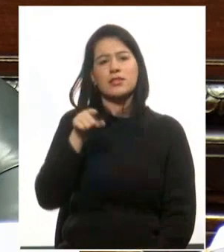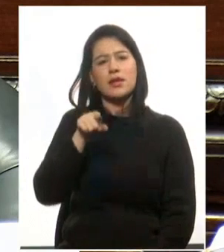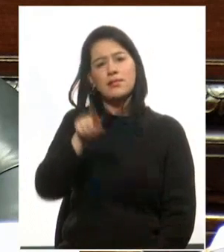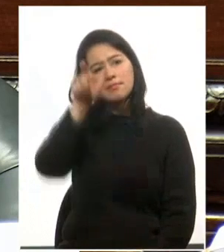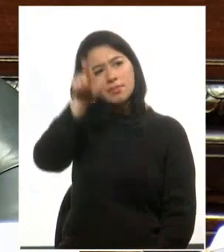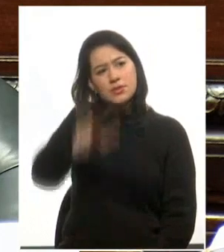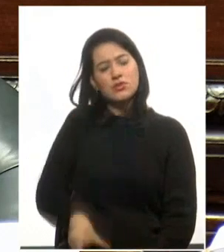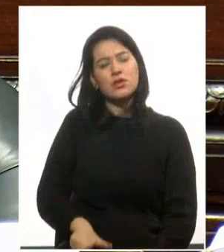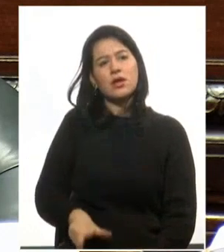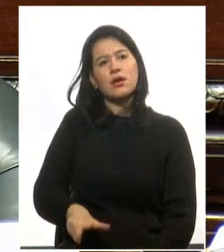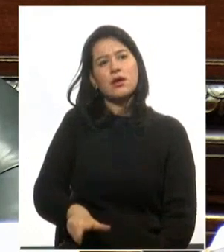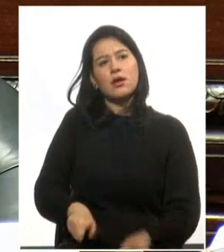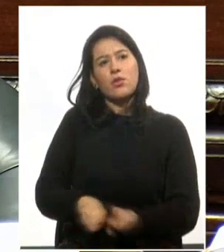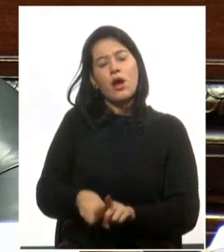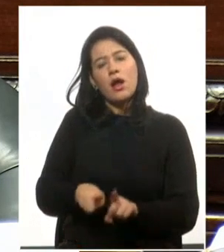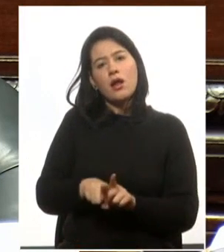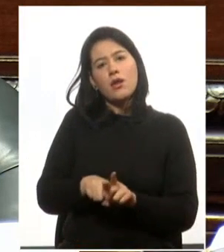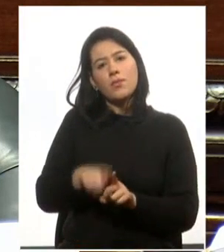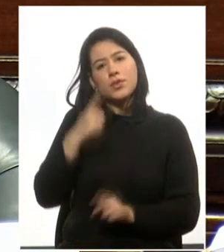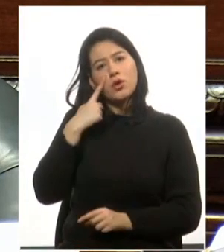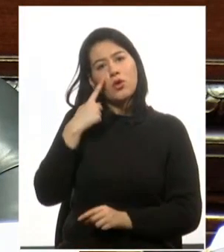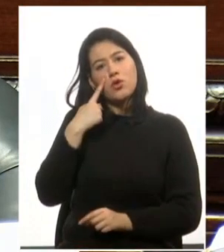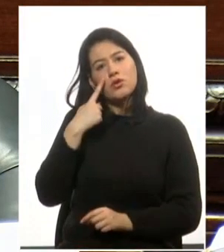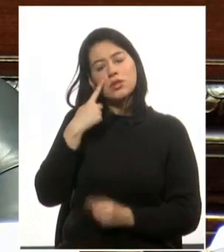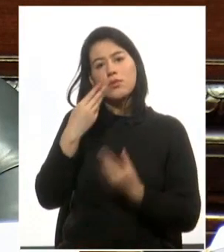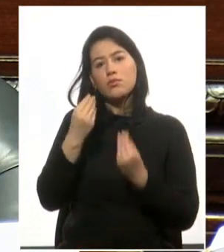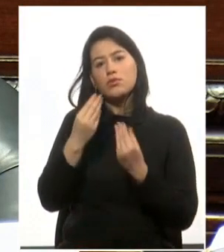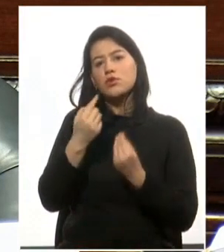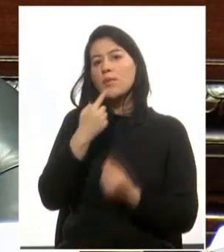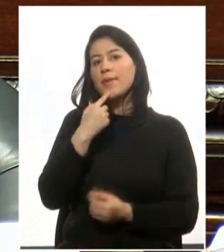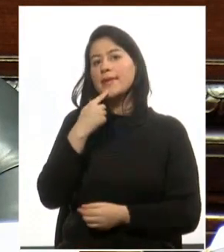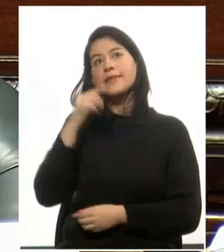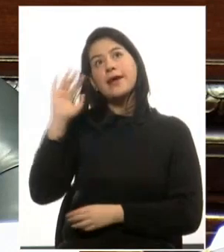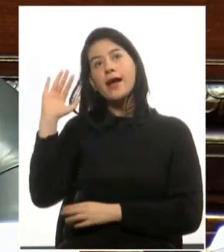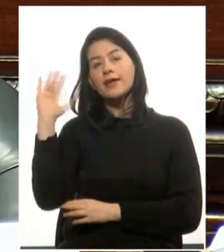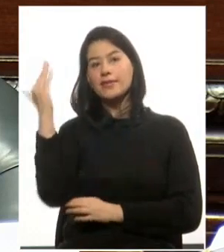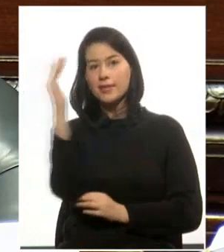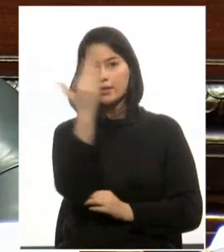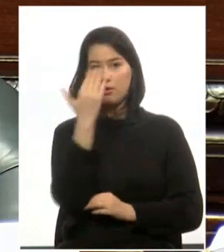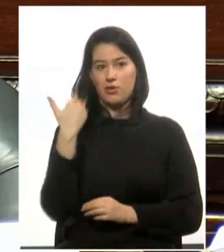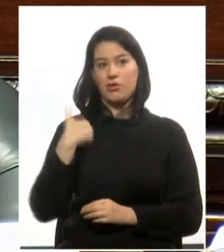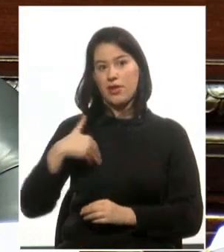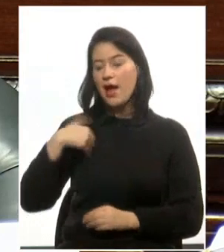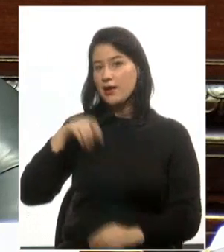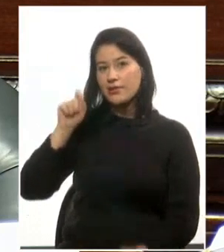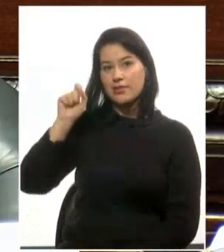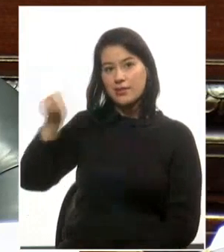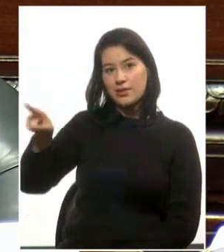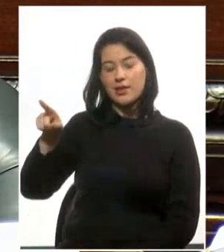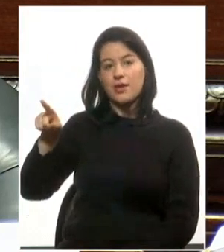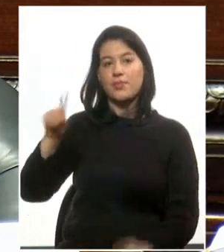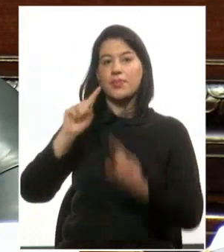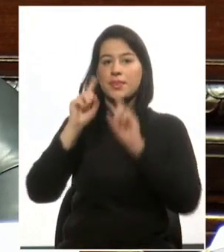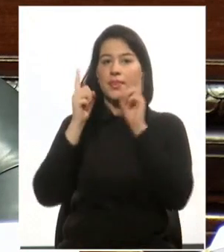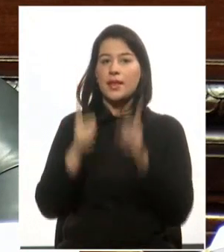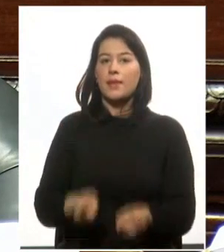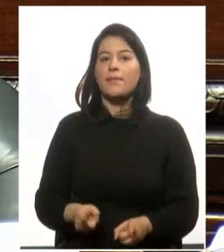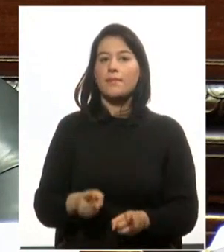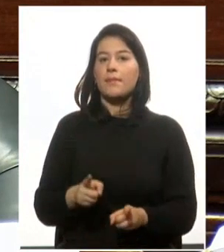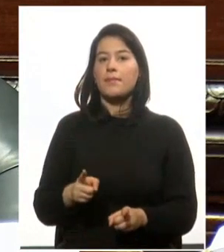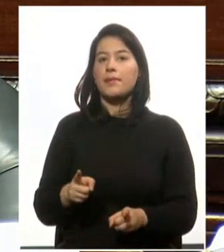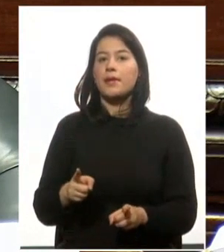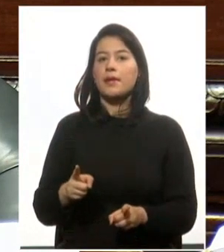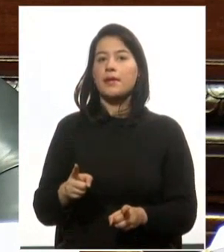y conocedor de la política interior de la República Argentina, de la capital